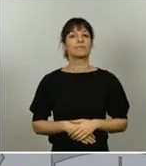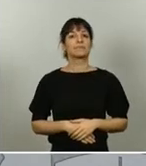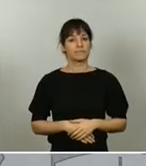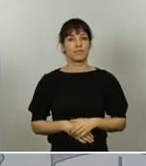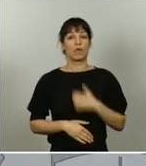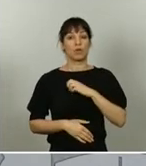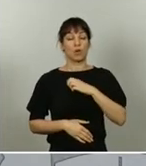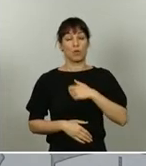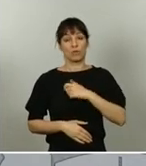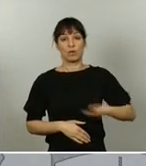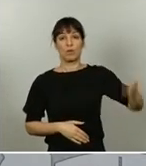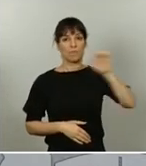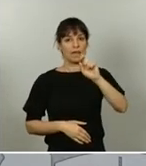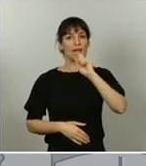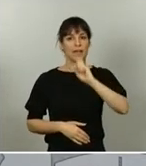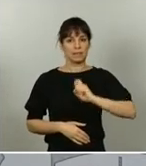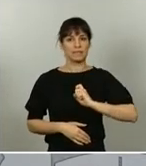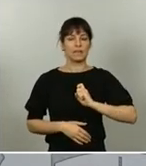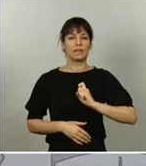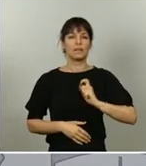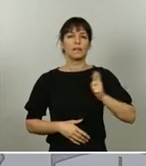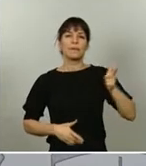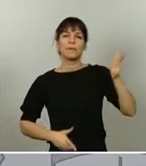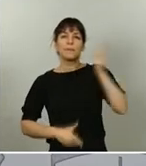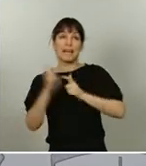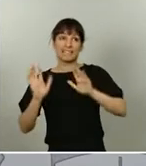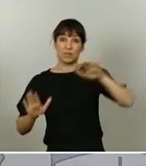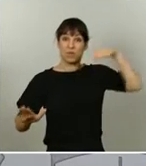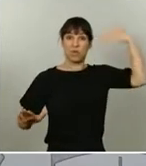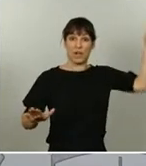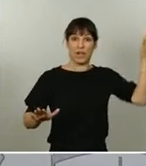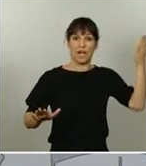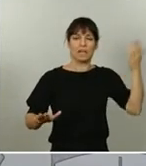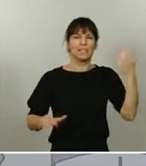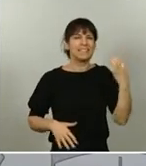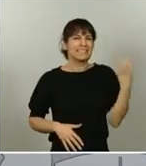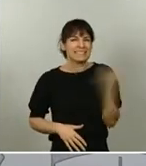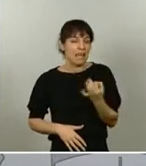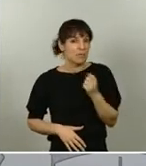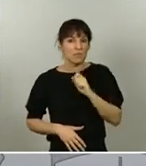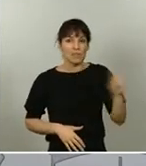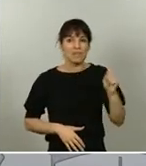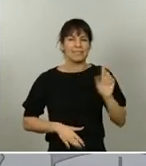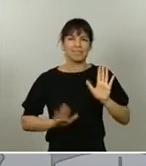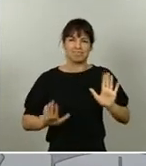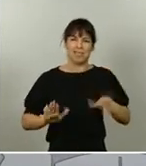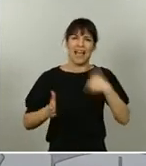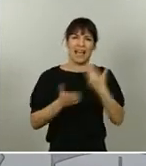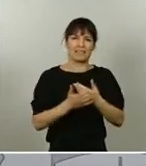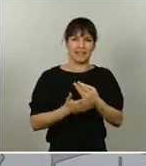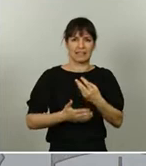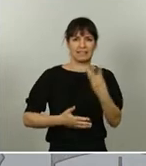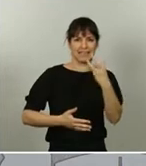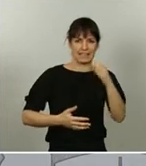restricción de viajes no esenciales desde terceros países hasta final de mes, es decir, hasta el 30 de junio. Durante ese tiempo se